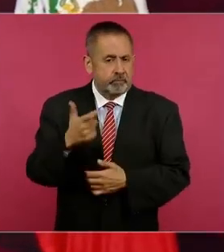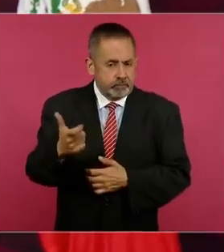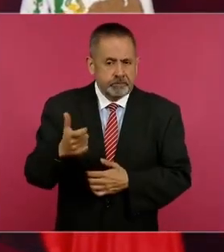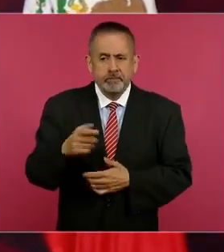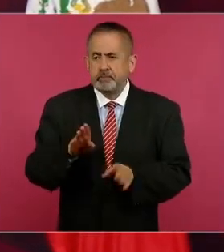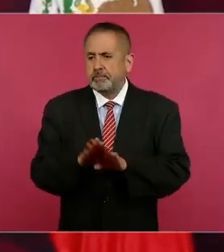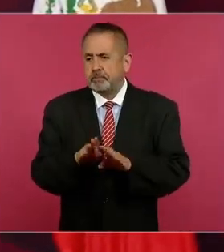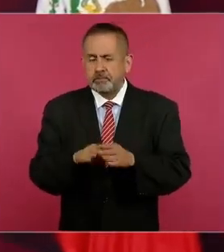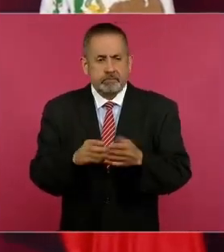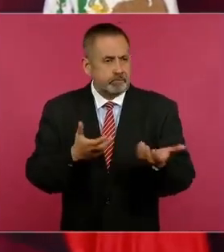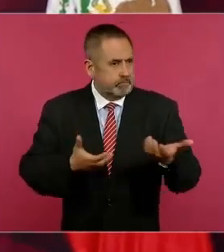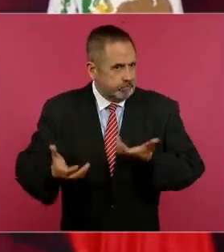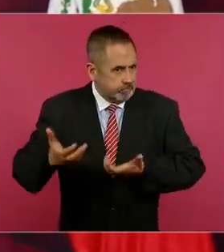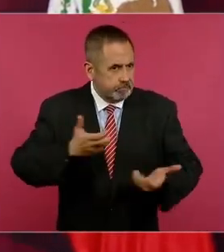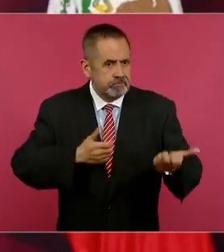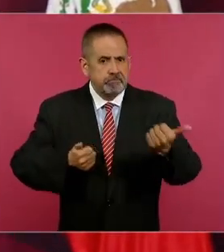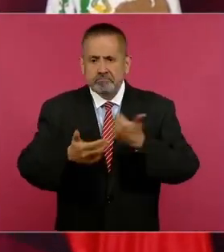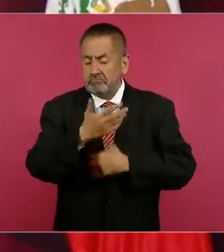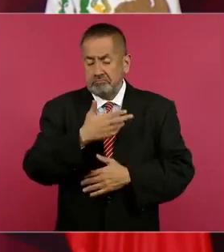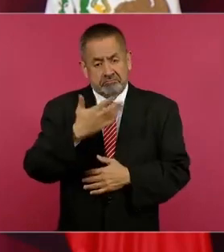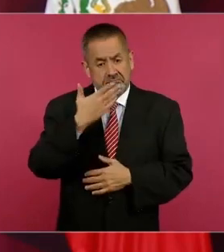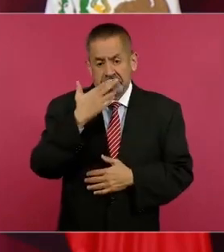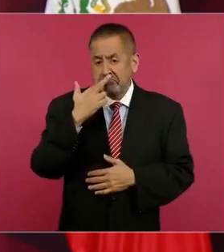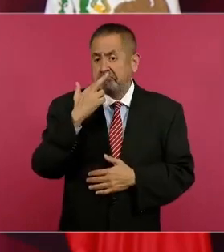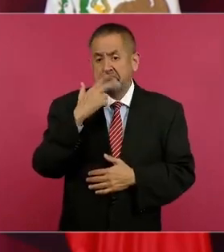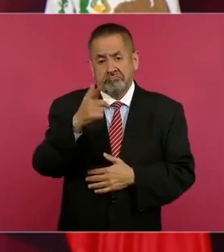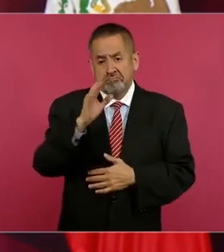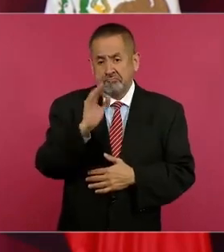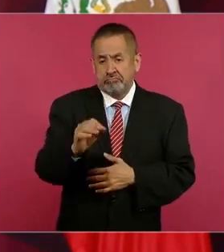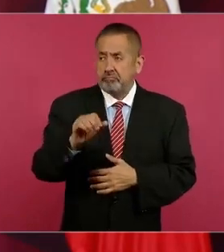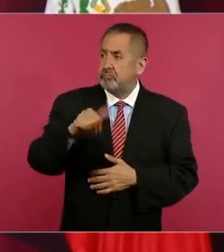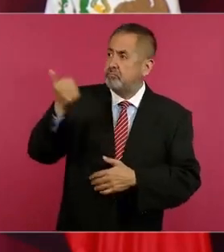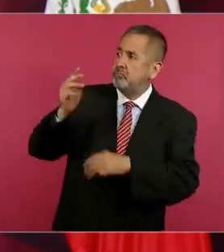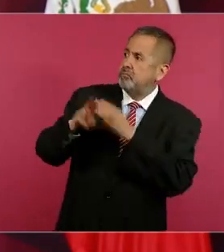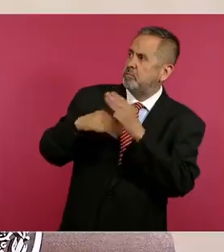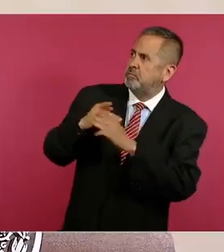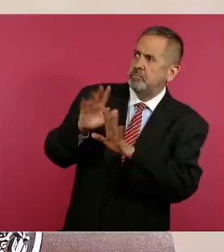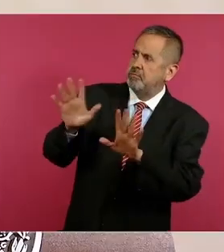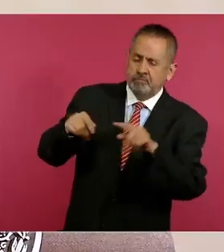comercial, con relación al resto del mundo.